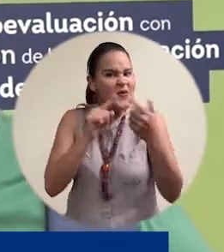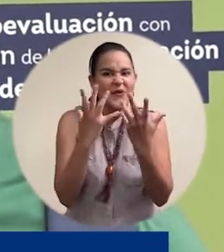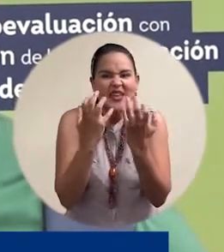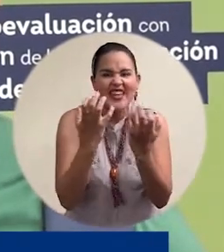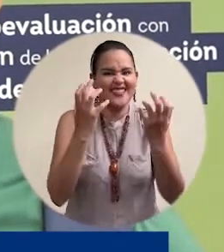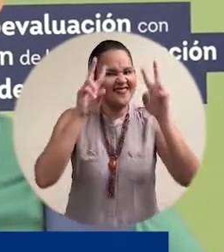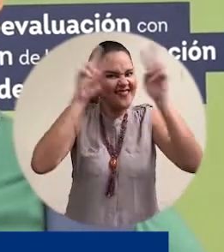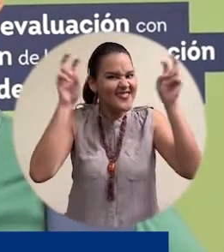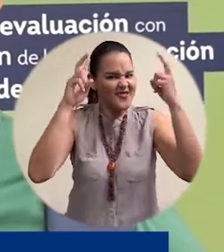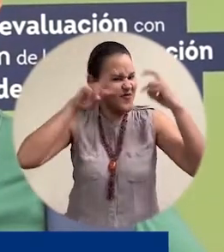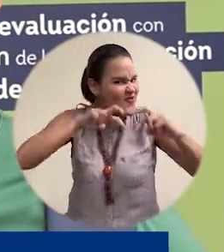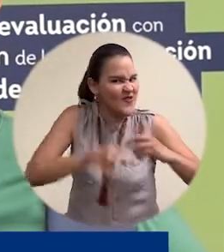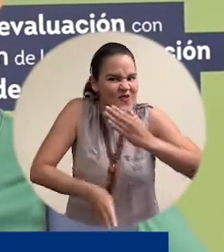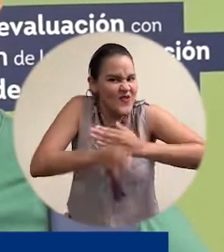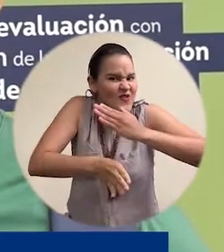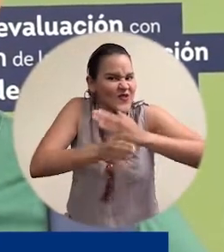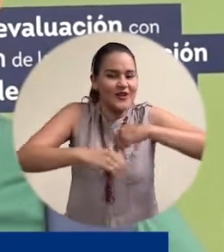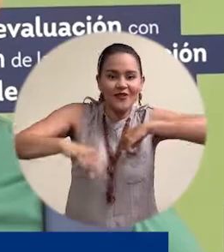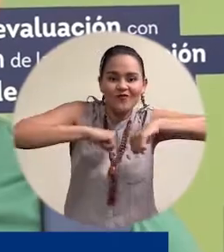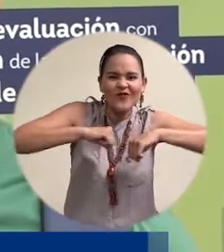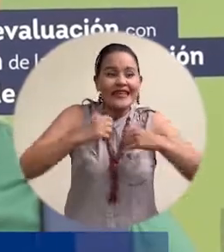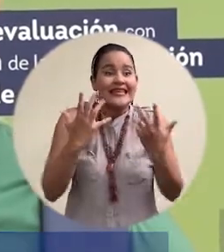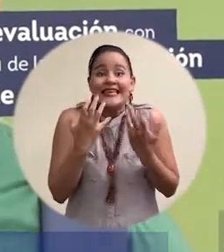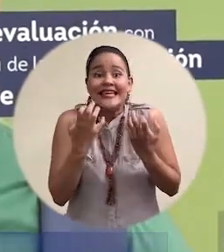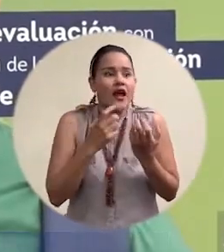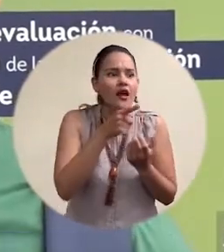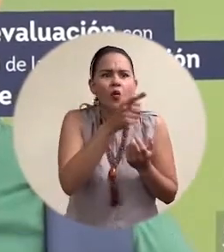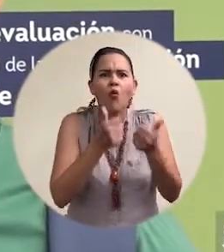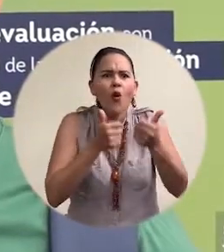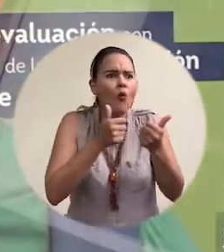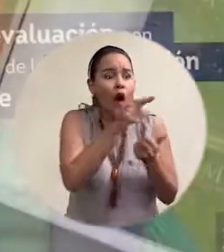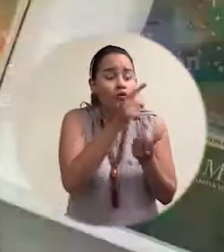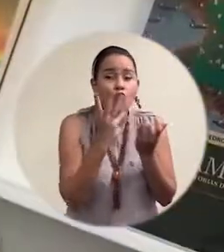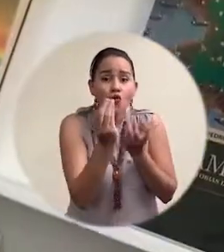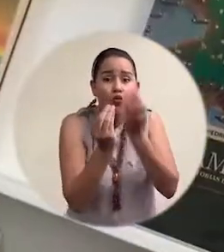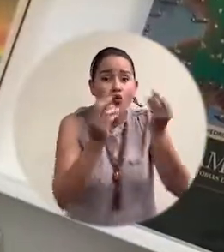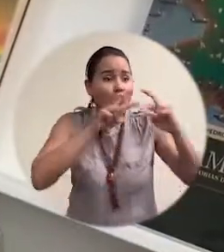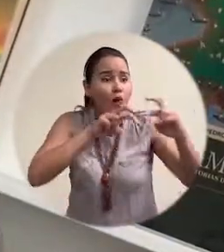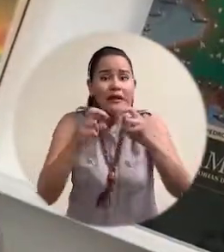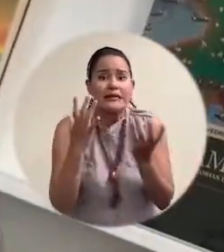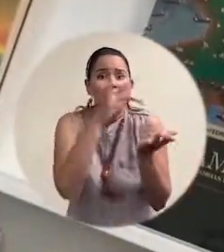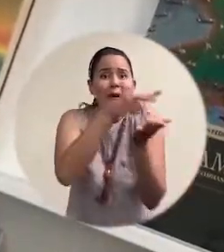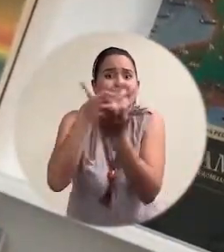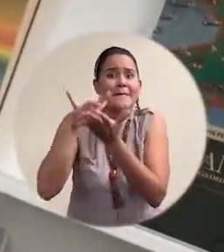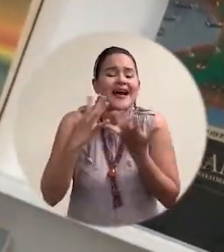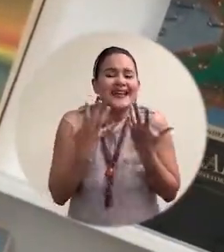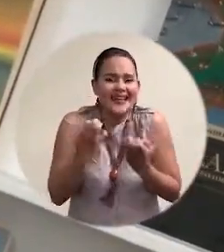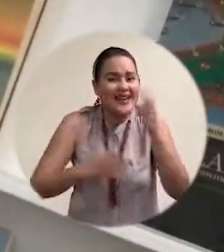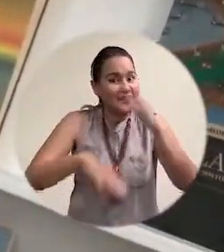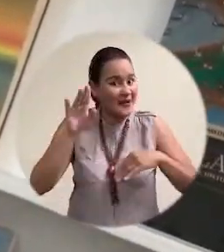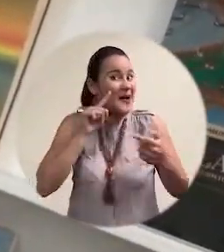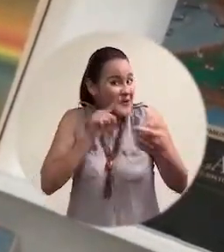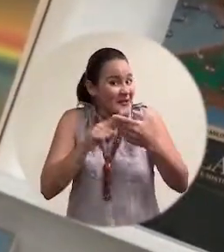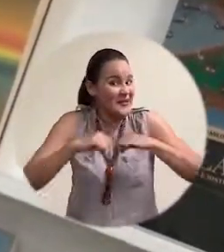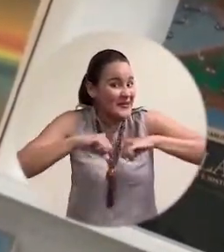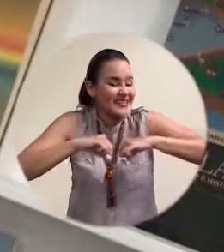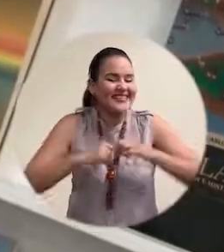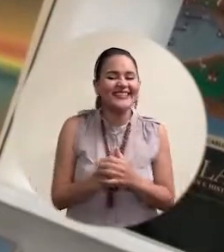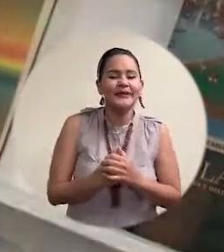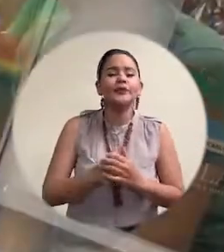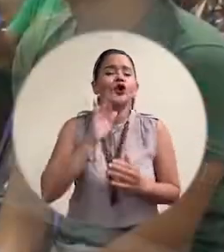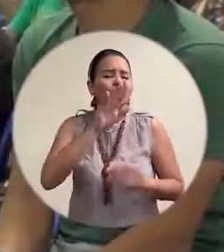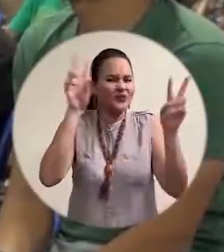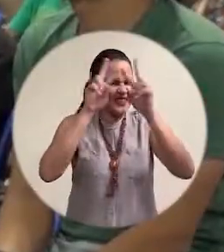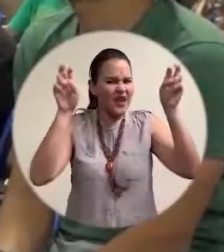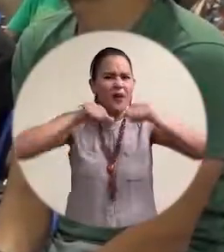ese camino, por el camino de la investigación, a participar dentro de los semilleros de investigación, dentro de los grupos de investigación que hay en la universidad.